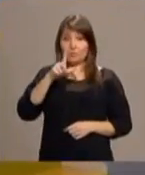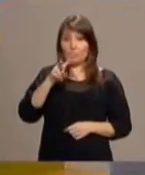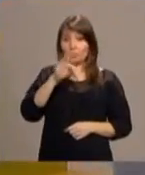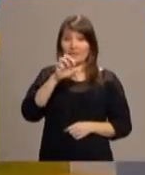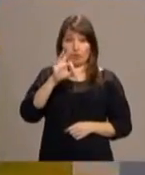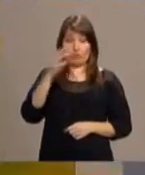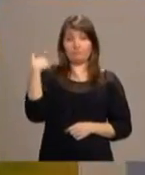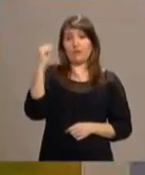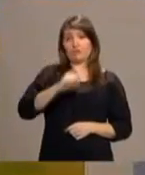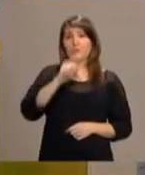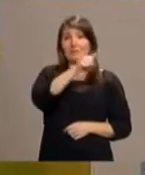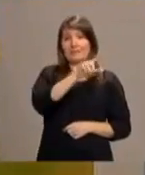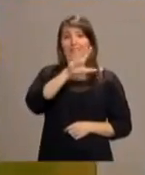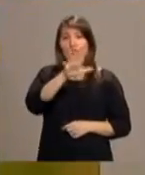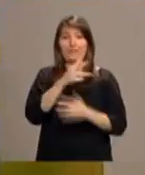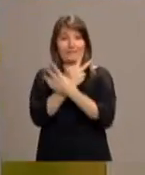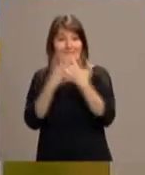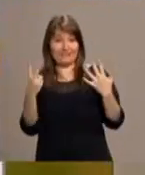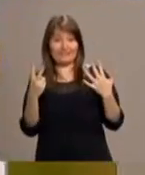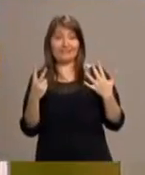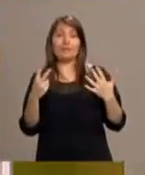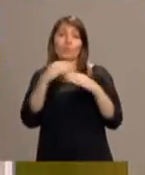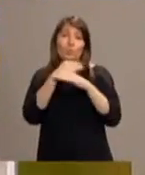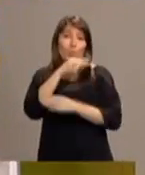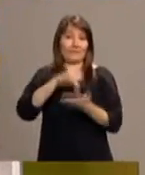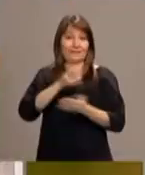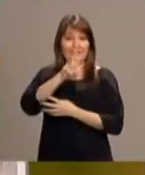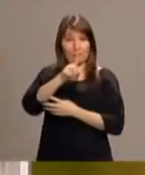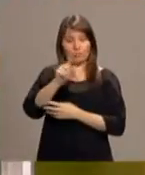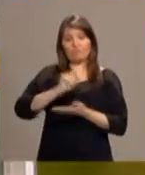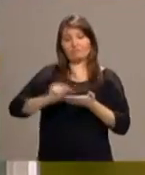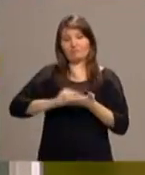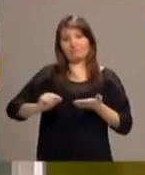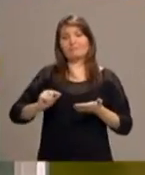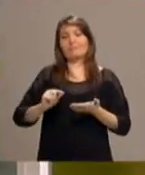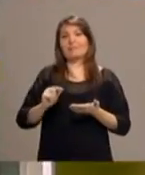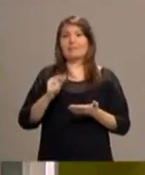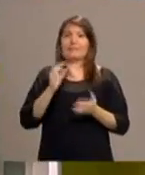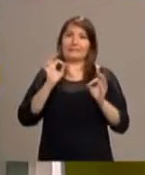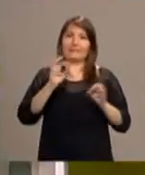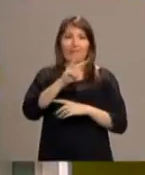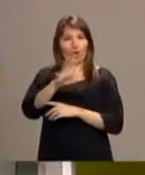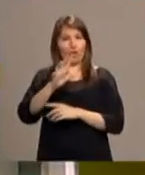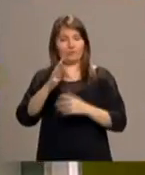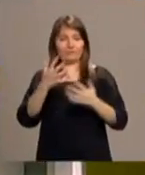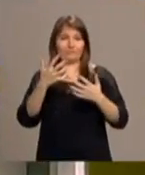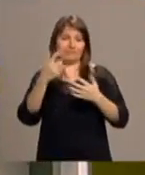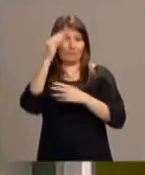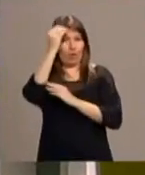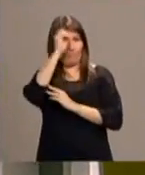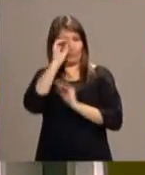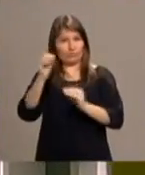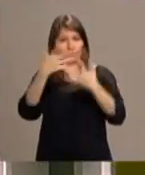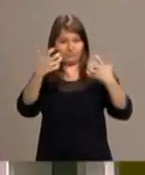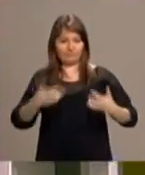1517, pues clavó esas 95 tesis en la puerta de la iglesia del castillo de Wittenberg. Y